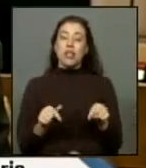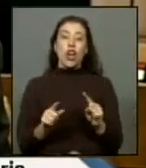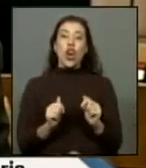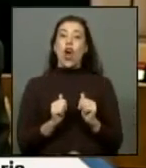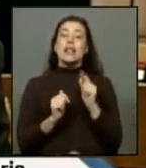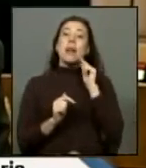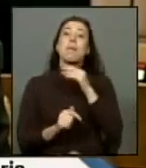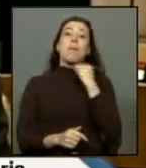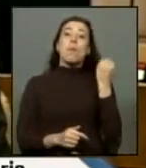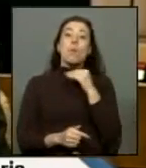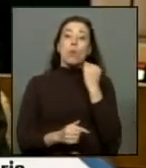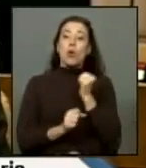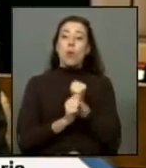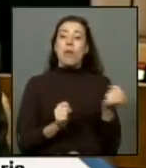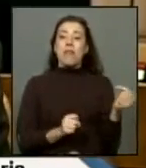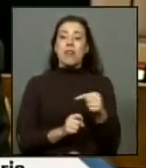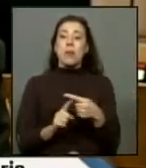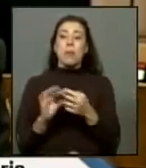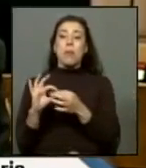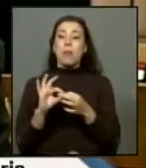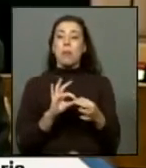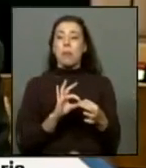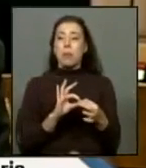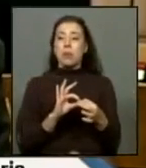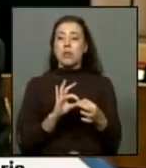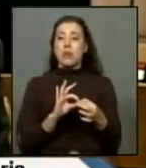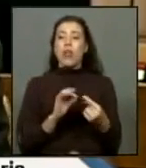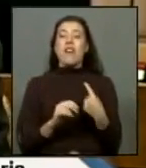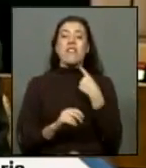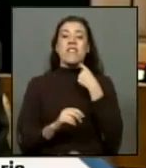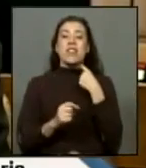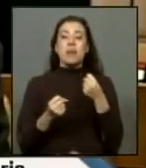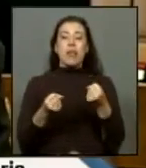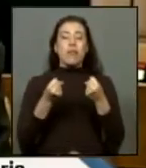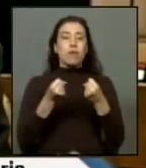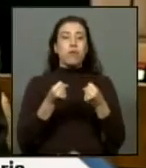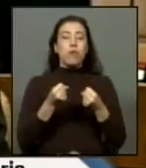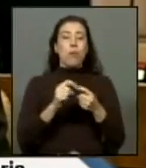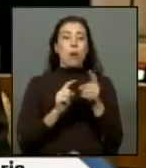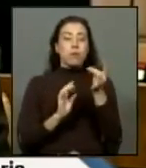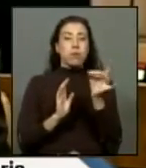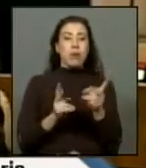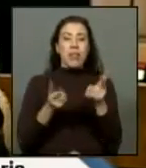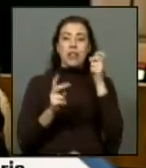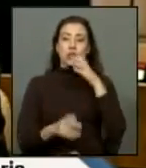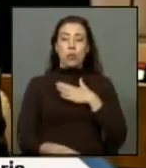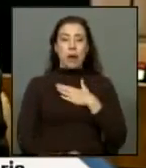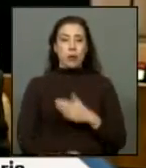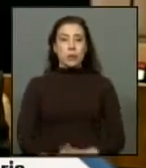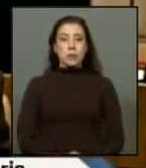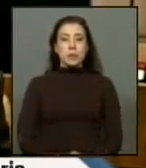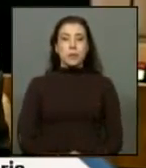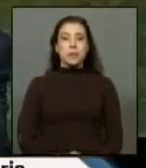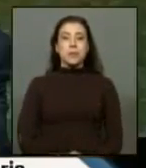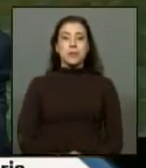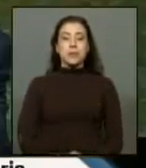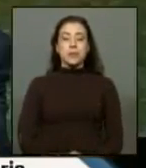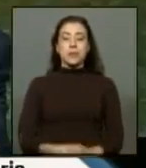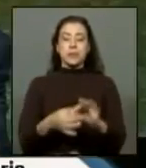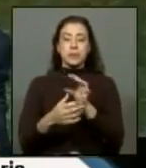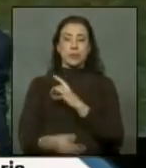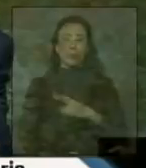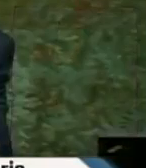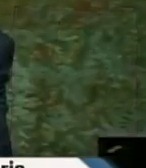acompañan y no pueden estar acá justamente por haber sido víctimas de estas brutales violaciones a los derechos humanos muchas gracias presidente muchas gracias